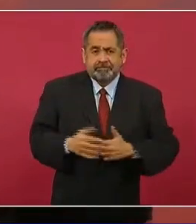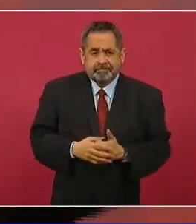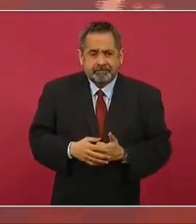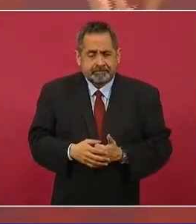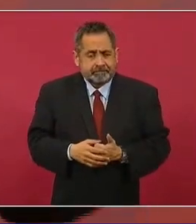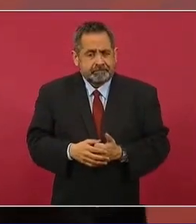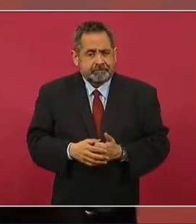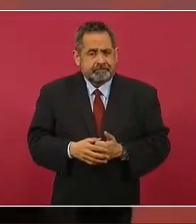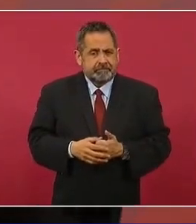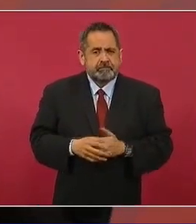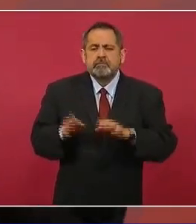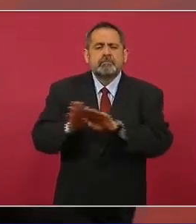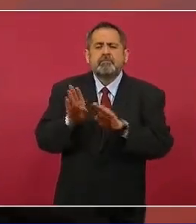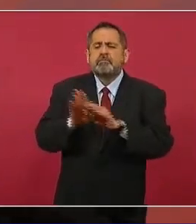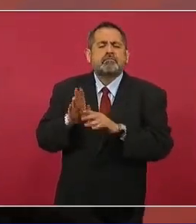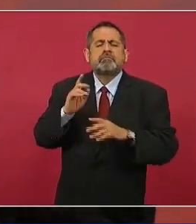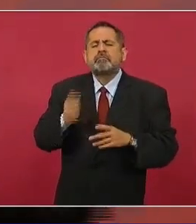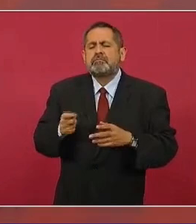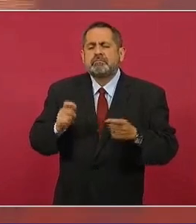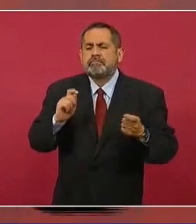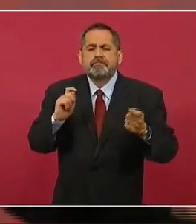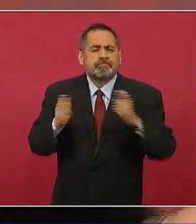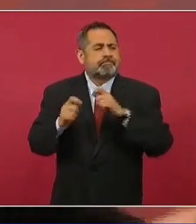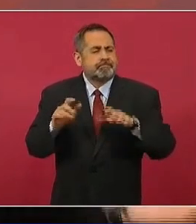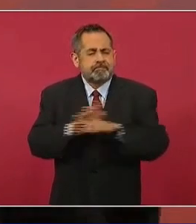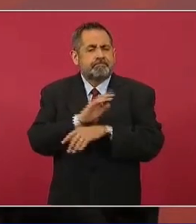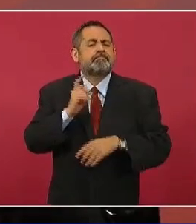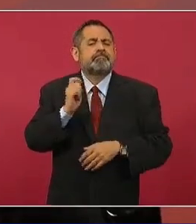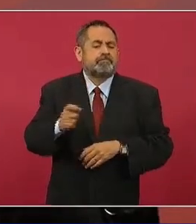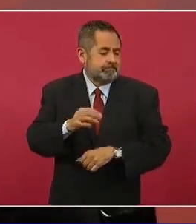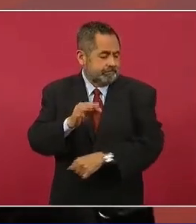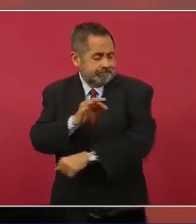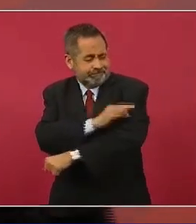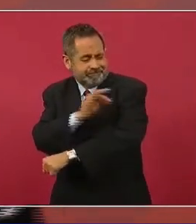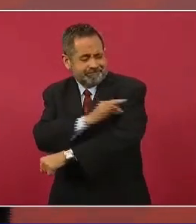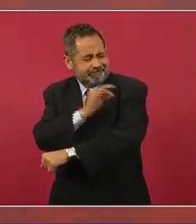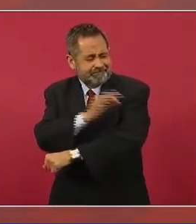¿cómo es que logramos vacunar a tanta gente?